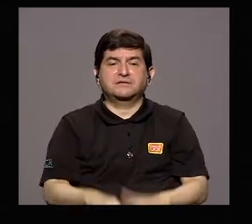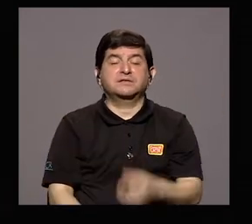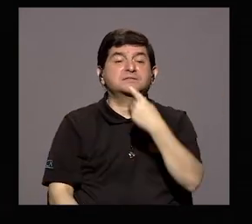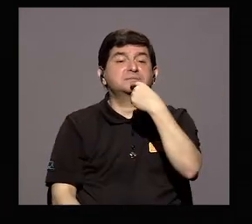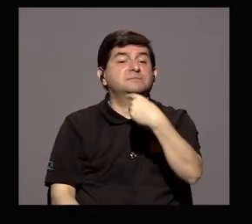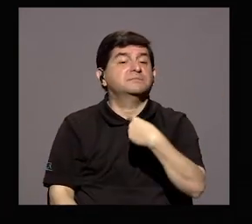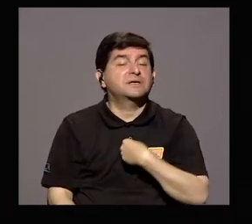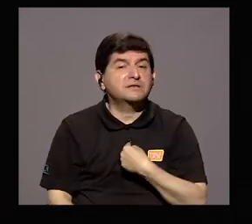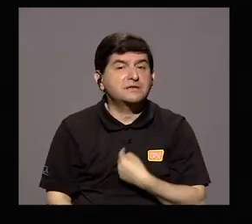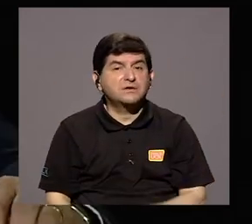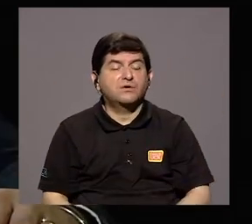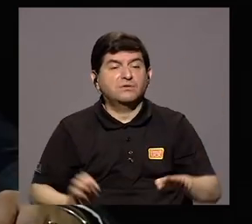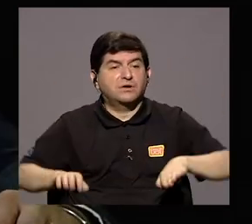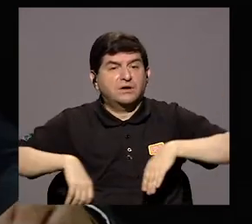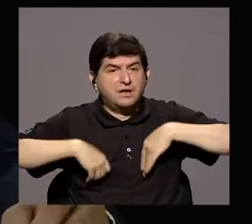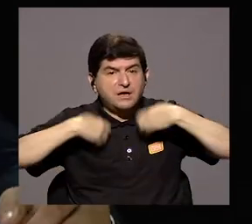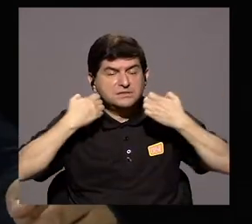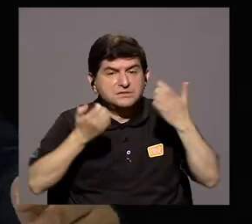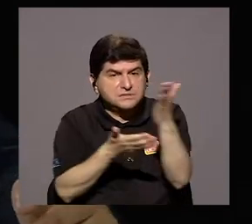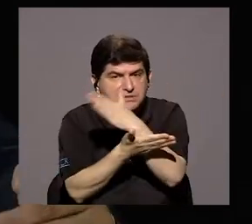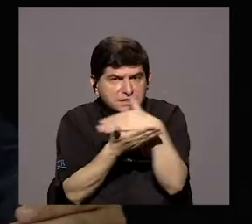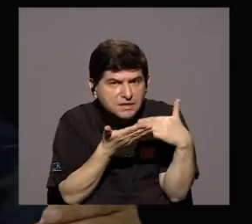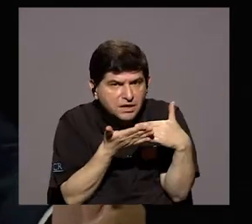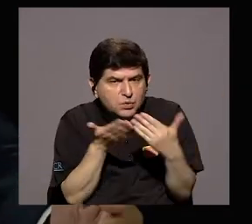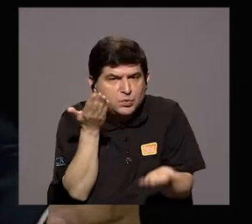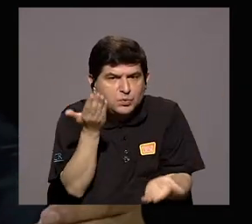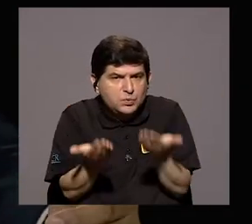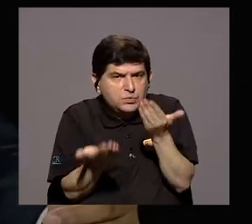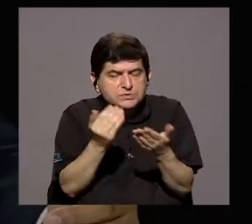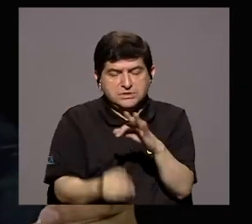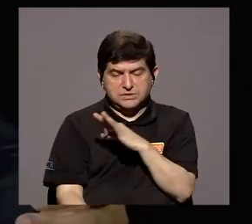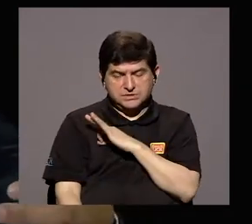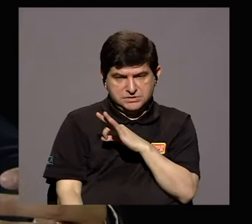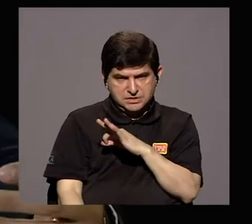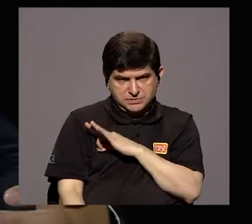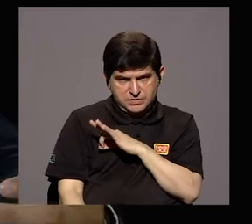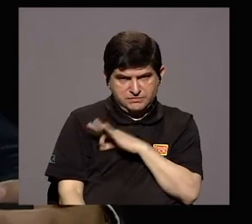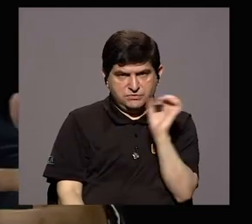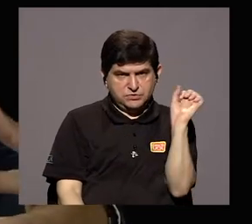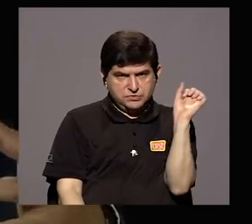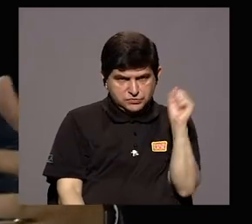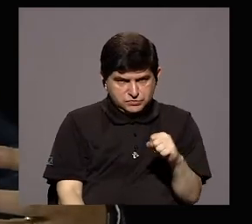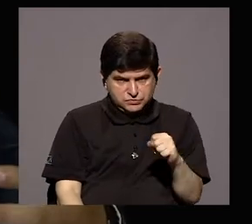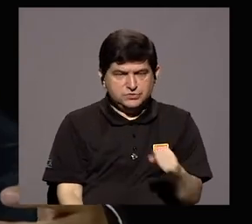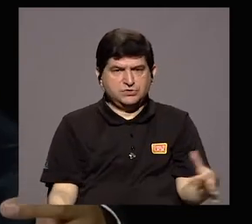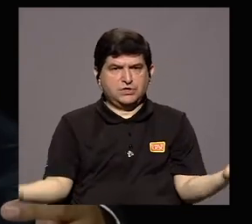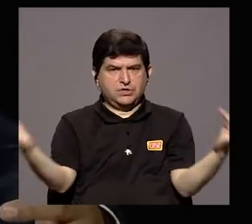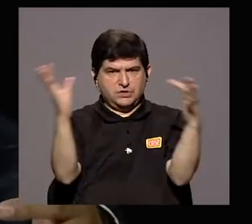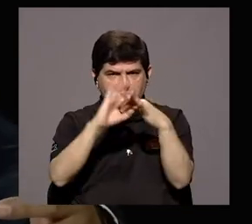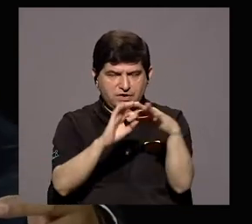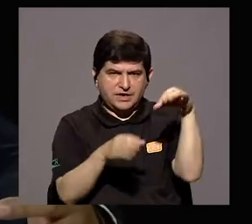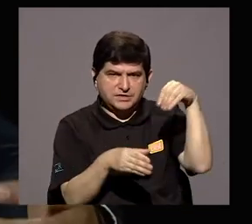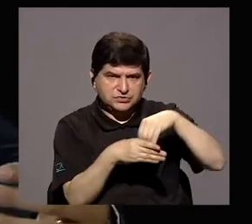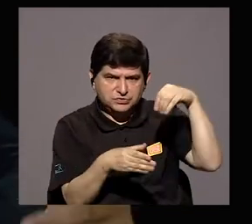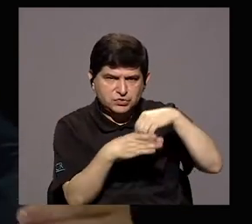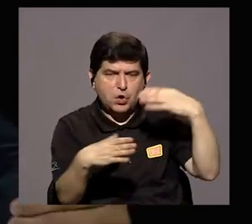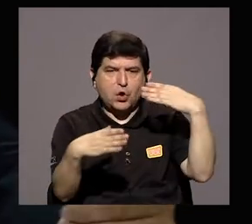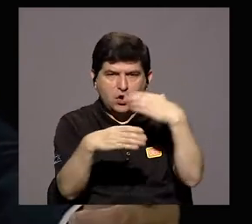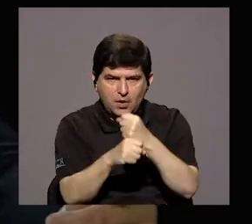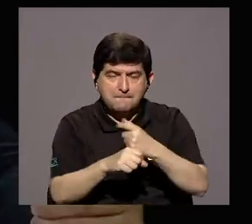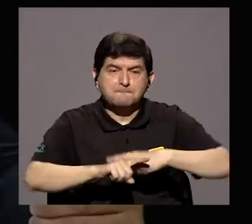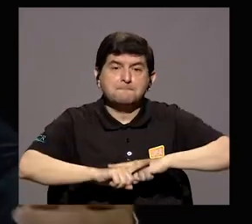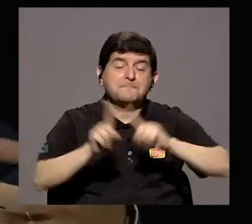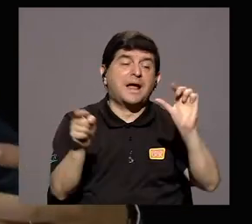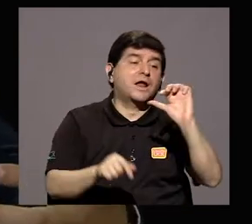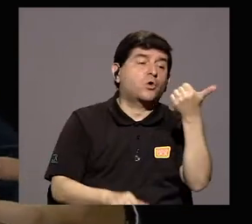que existen algunos que se van a ver beneficiados a tono de esa inversión que se puede realizar, pero va a